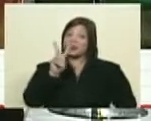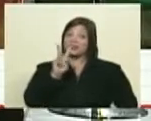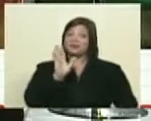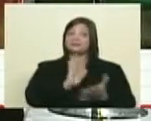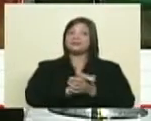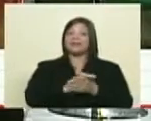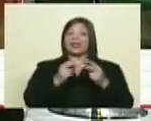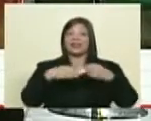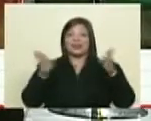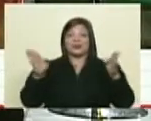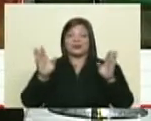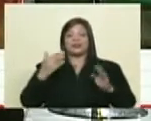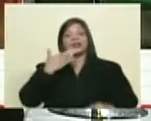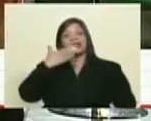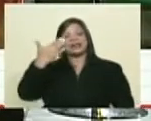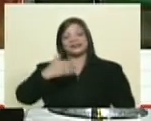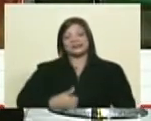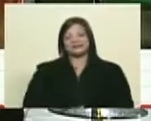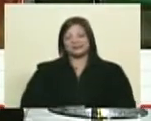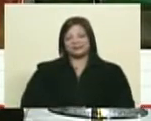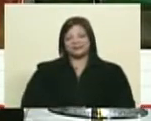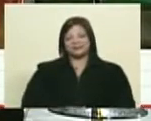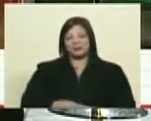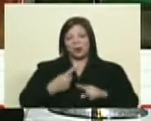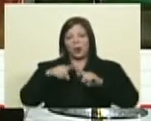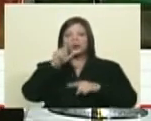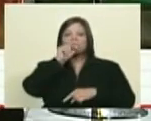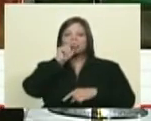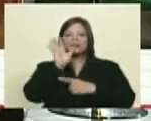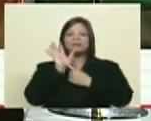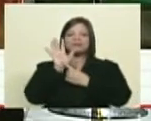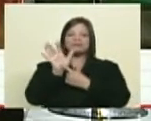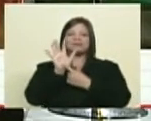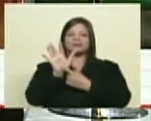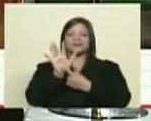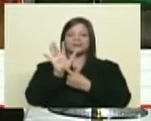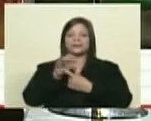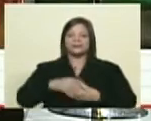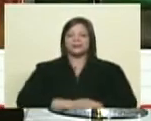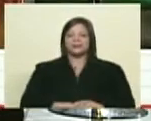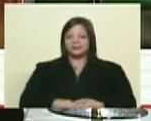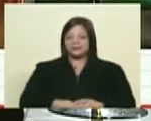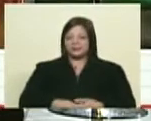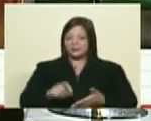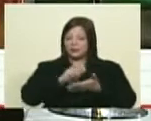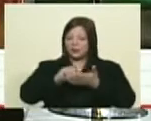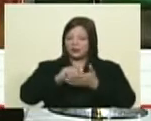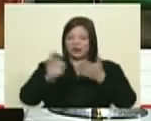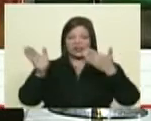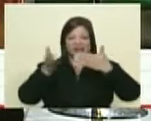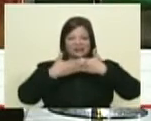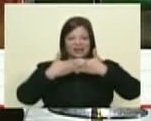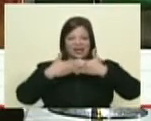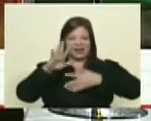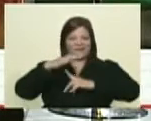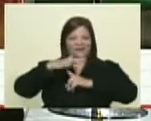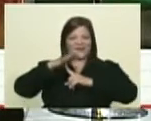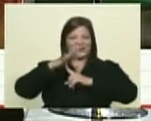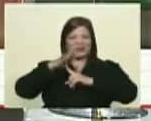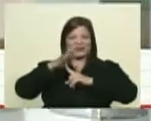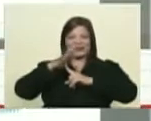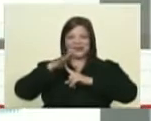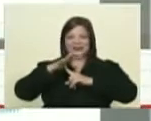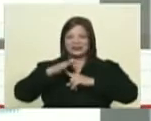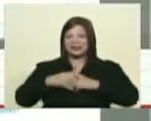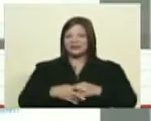alis siguiente participación numeral toma nota cierre filven si tienen la